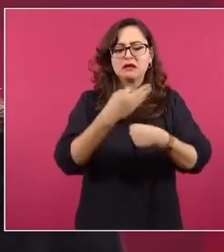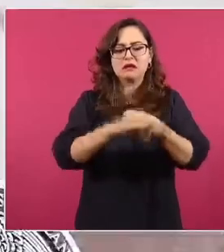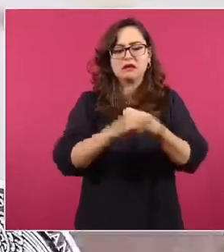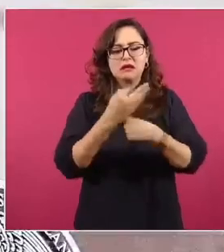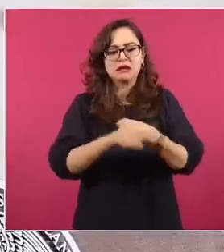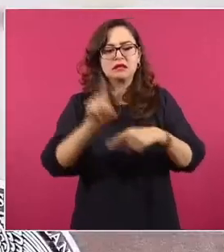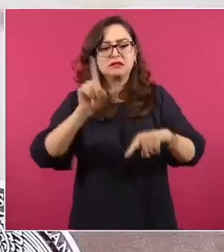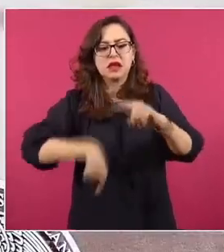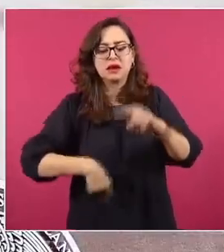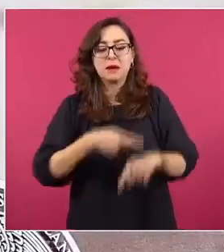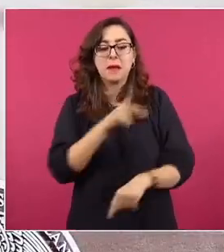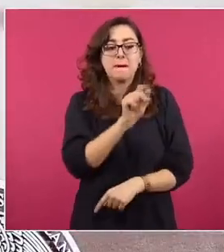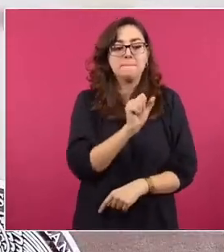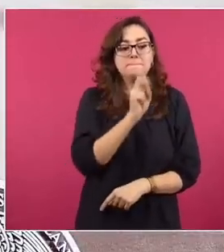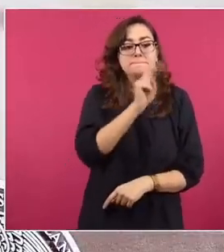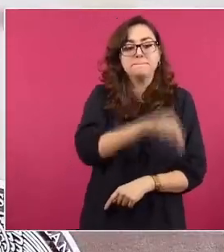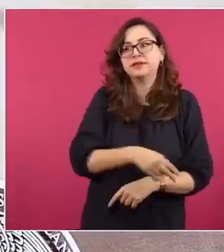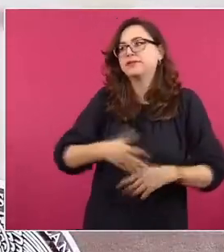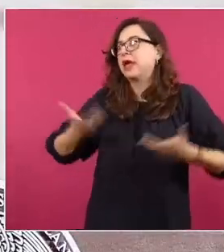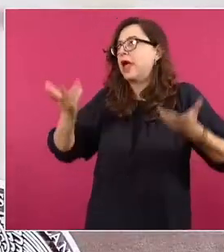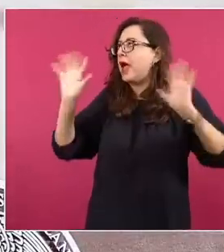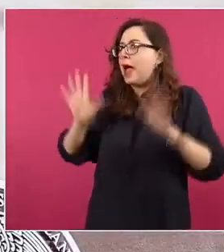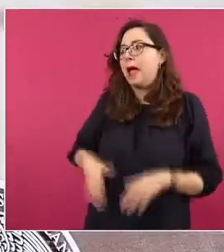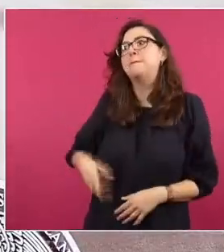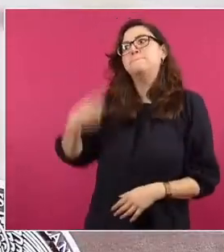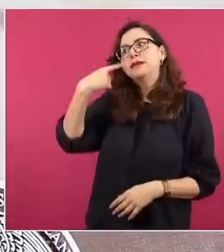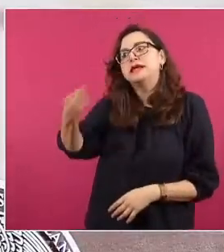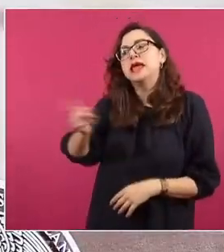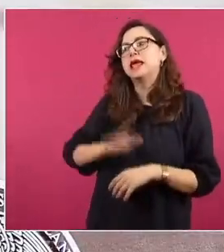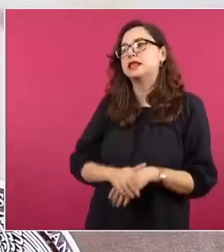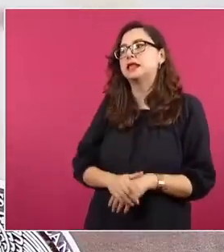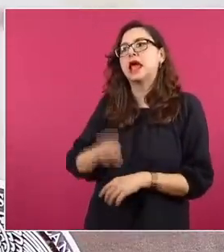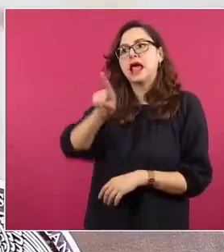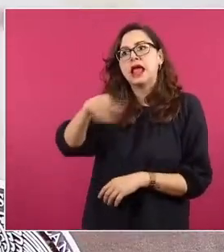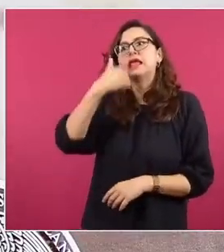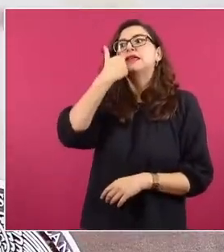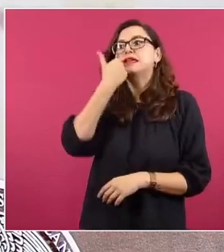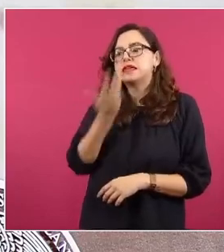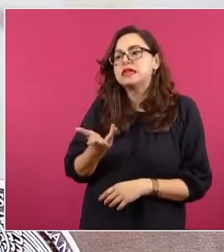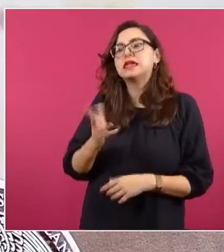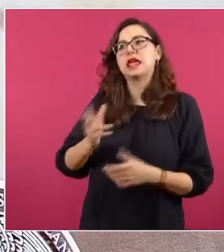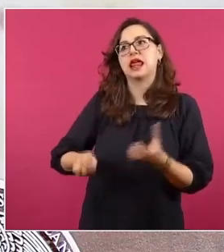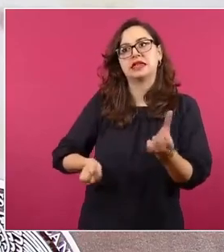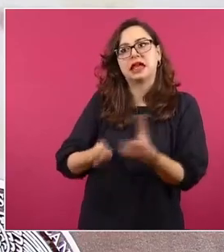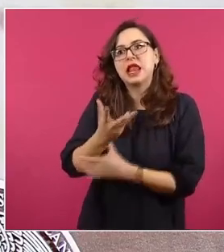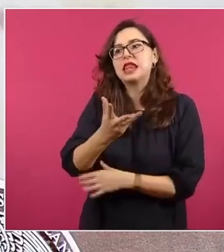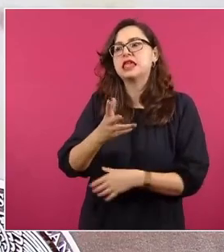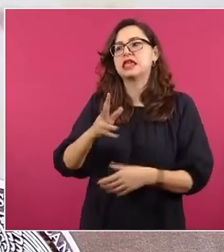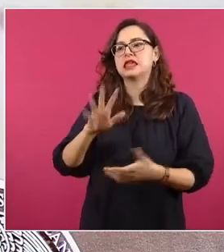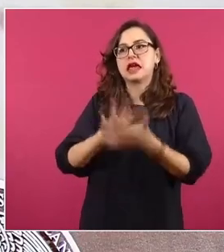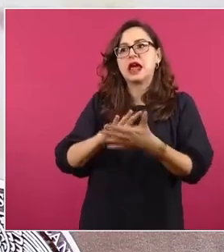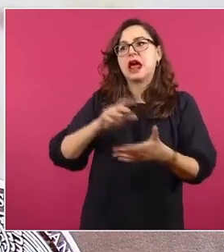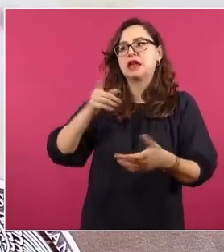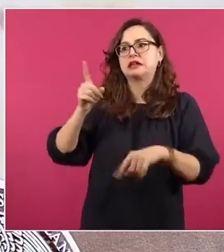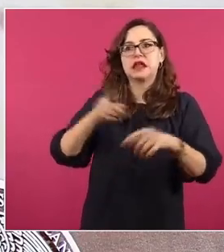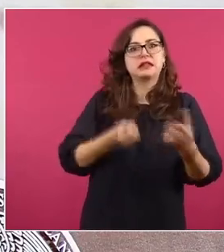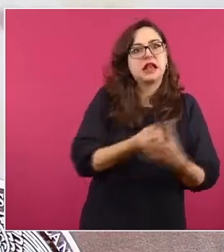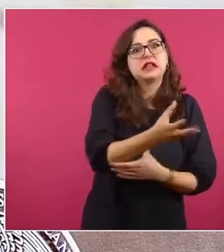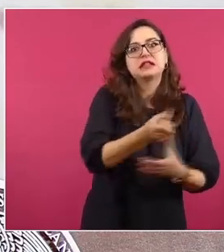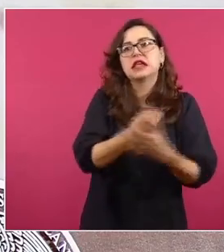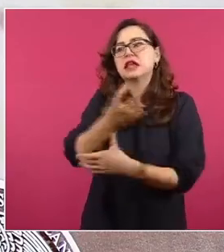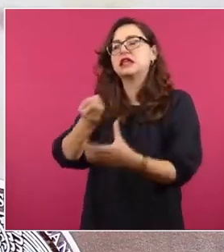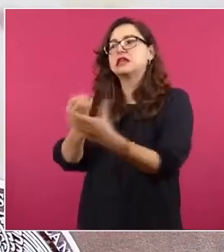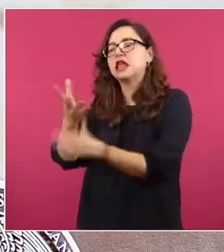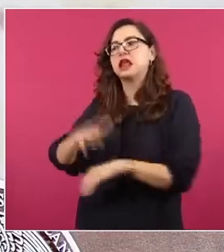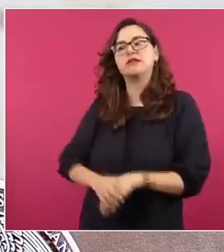les dijimos que López quería liberar a los criminales, sí a la prisión preventiva. Pero como no es así, entonces